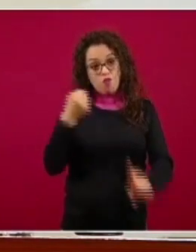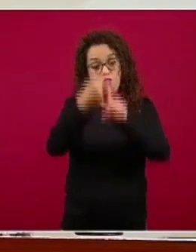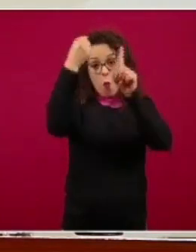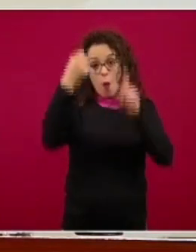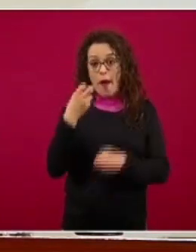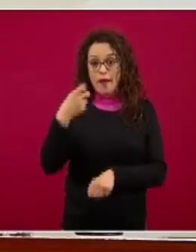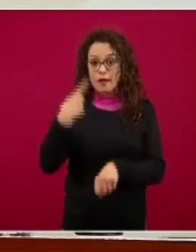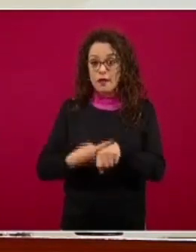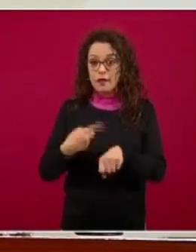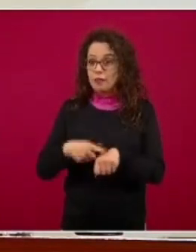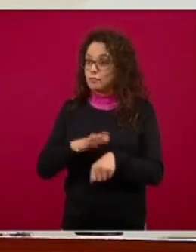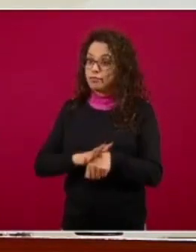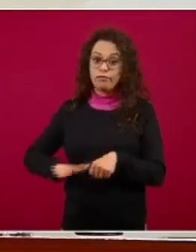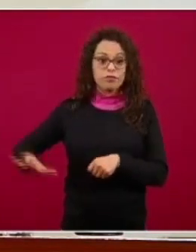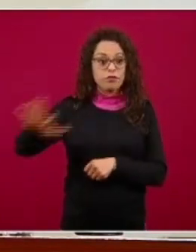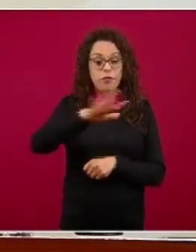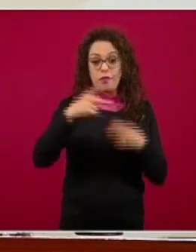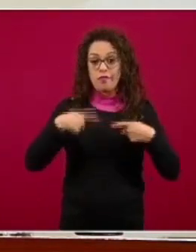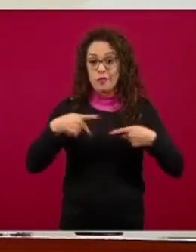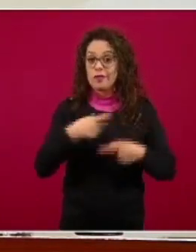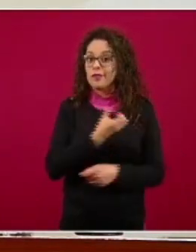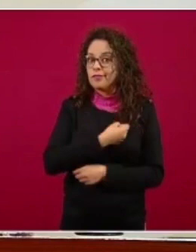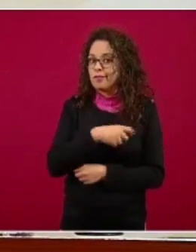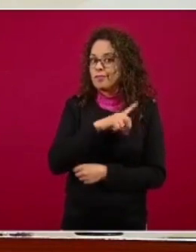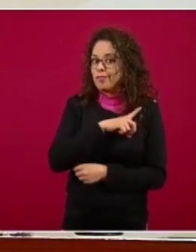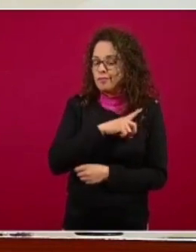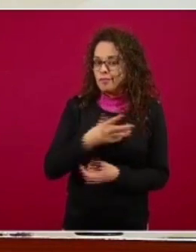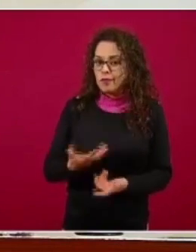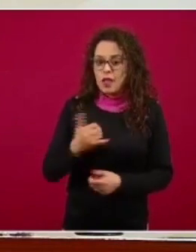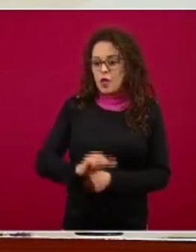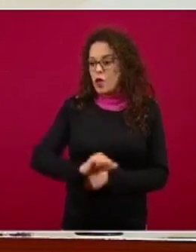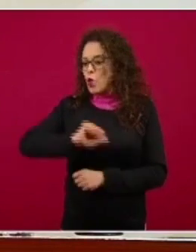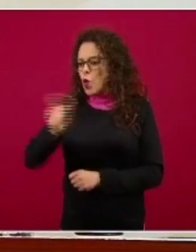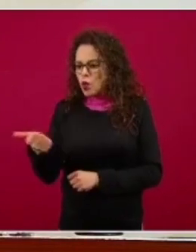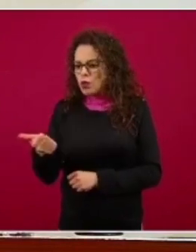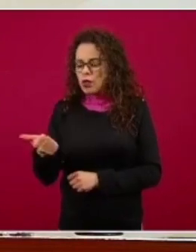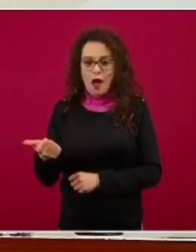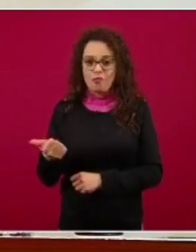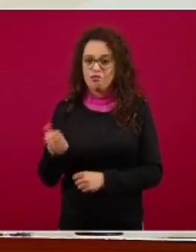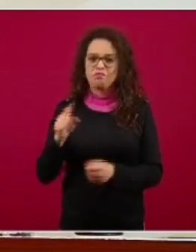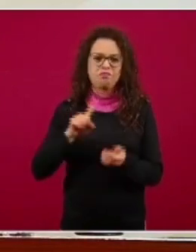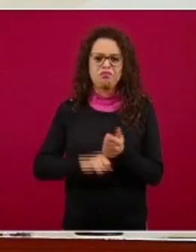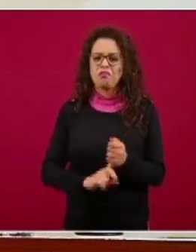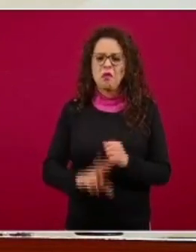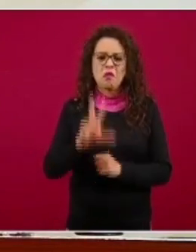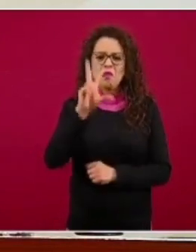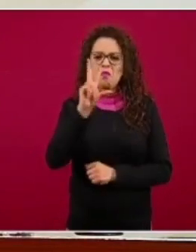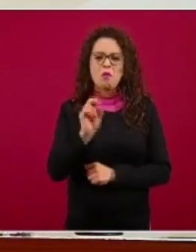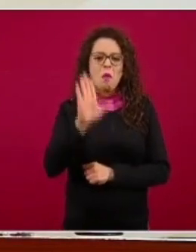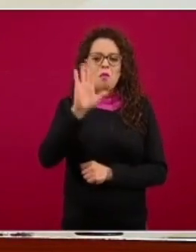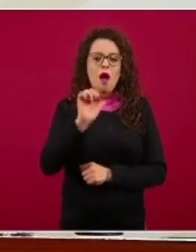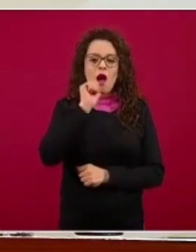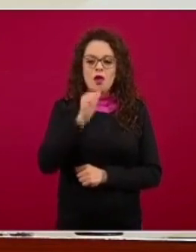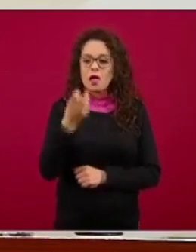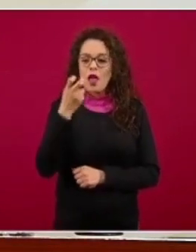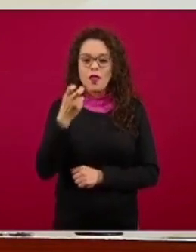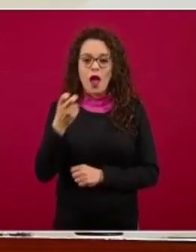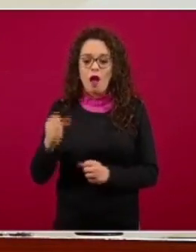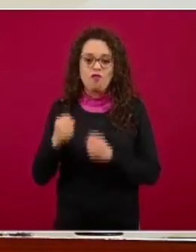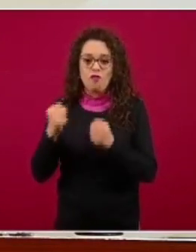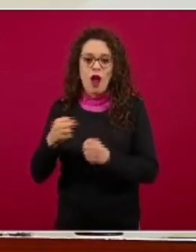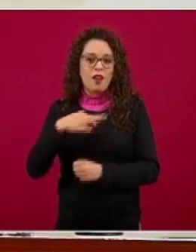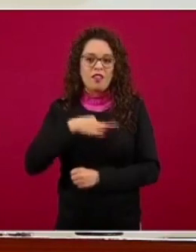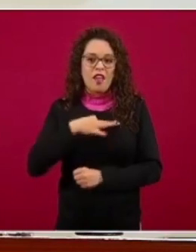y otras que definitivamente no se acercan en esas dimensiones a este tipo de infección pues no